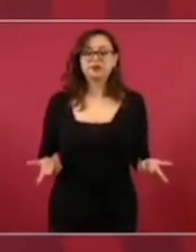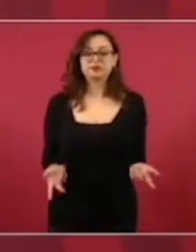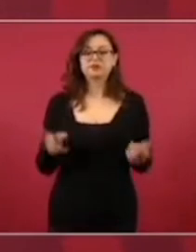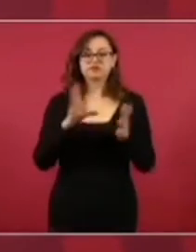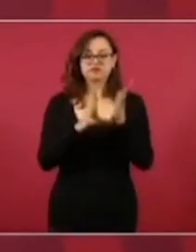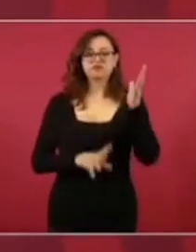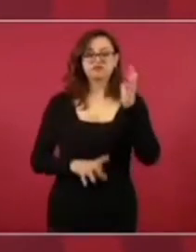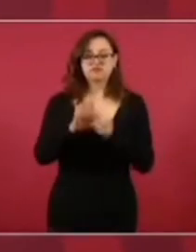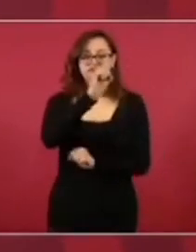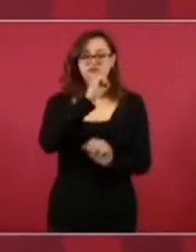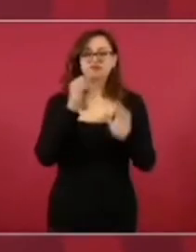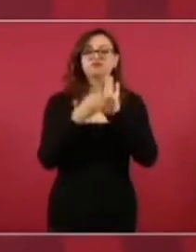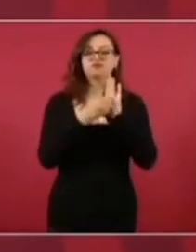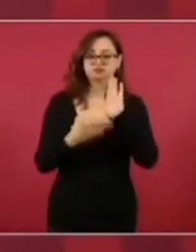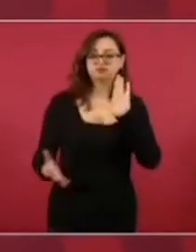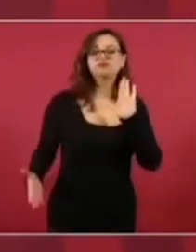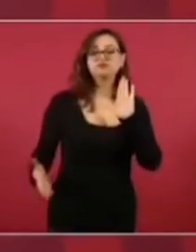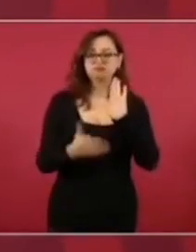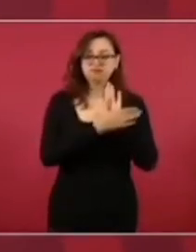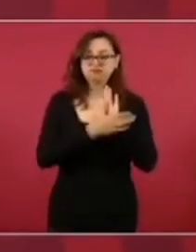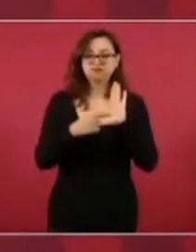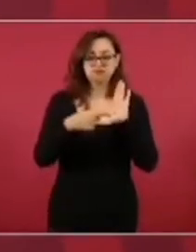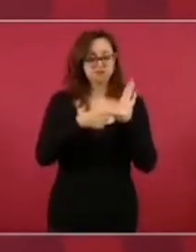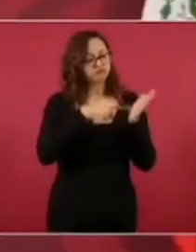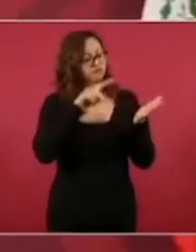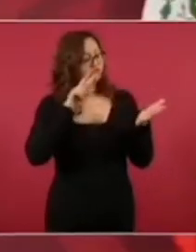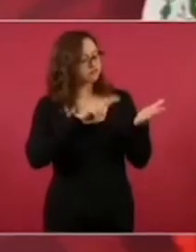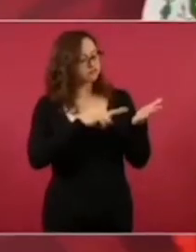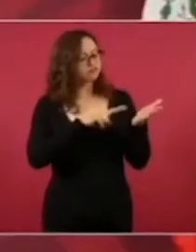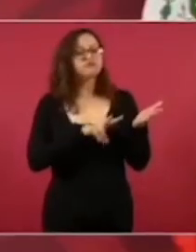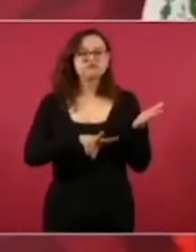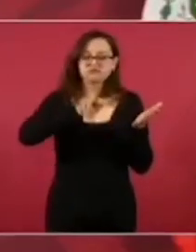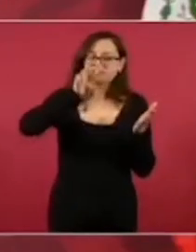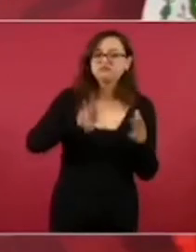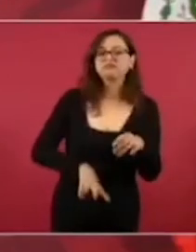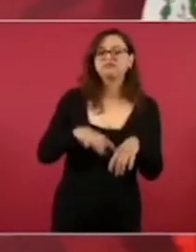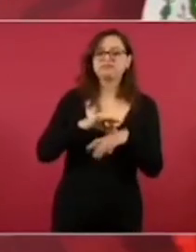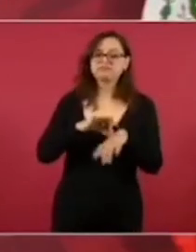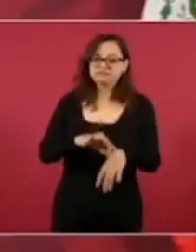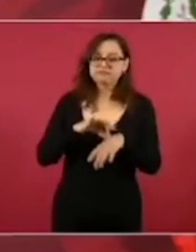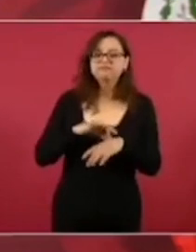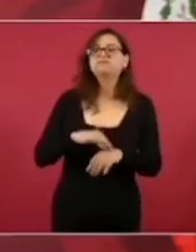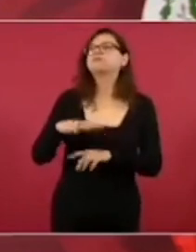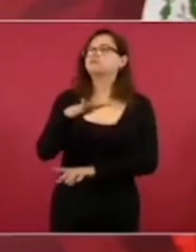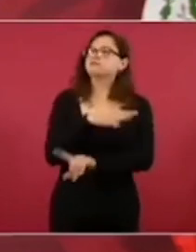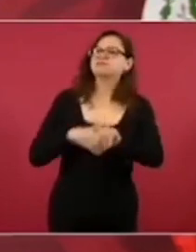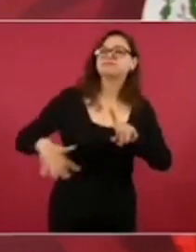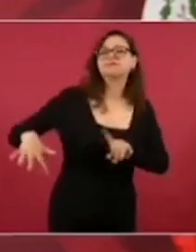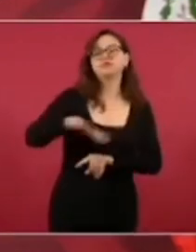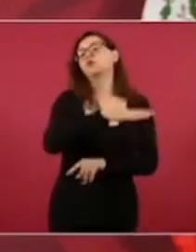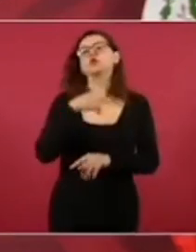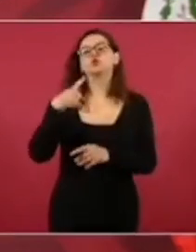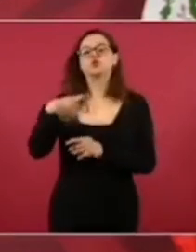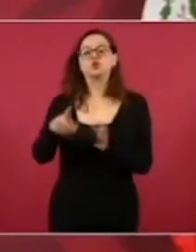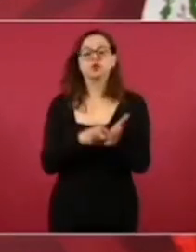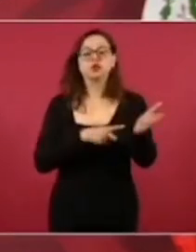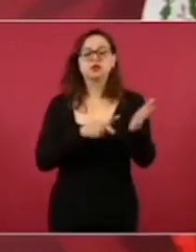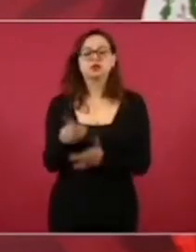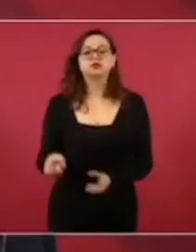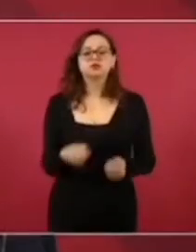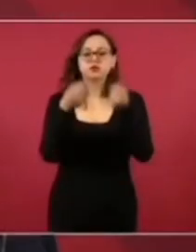Constitución, se va a garantizar el derecho a la salud. Estamos trabajando en eso,